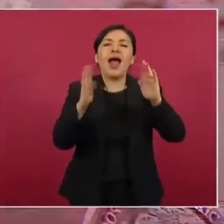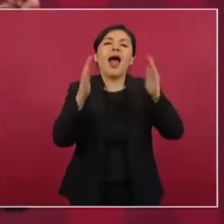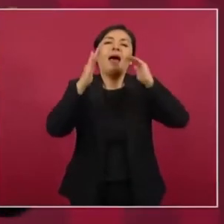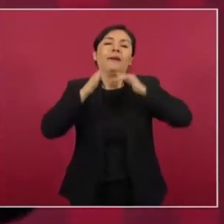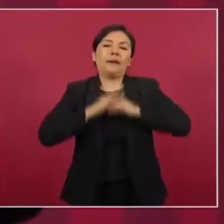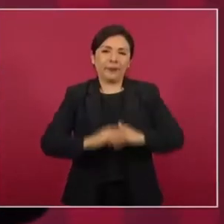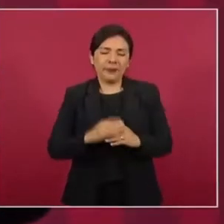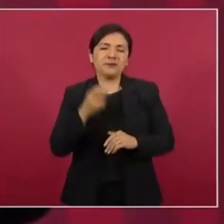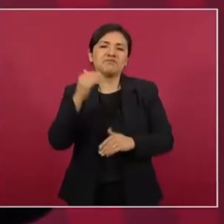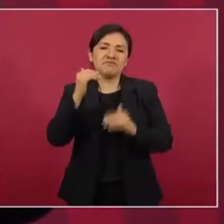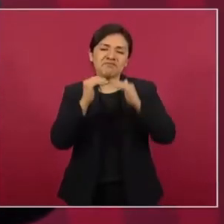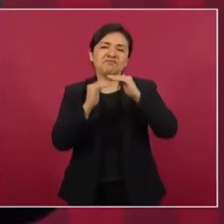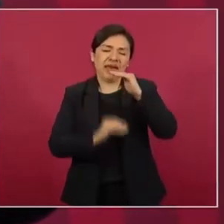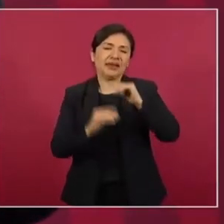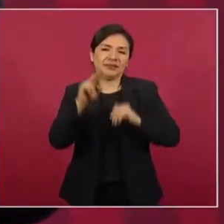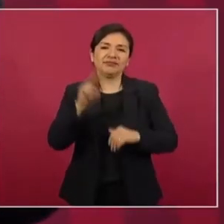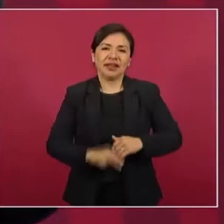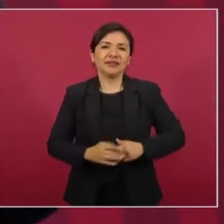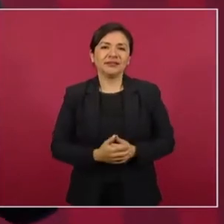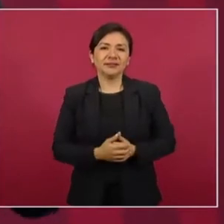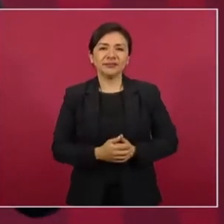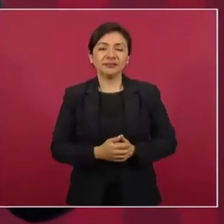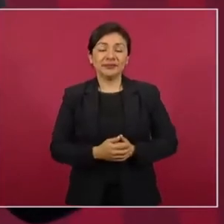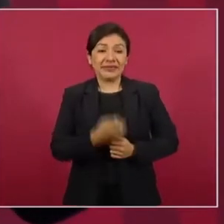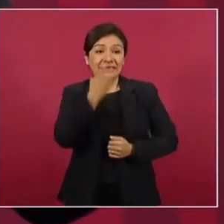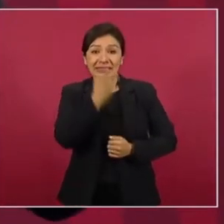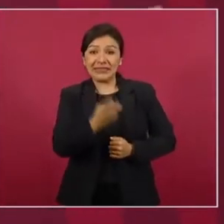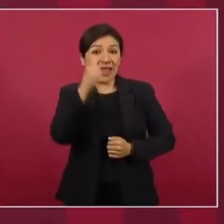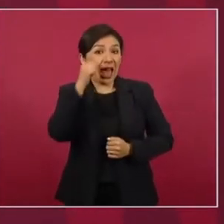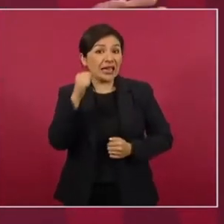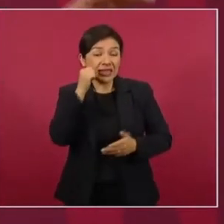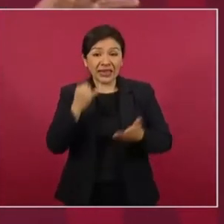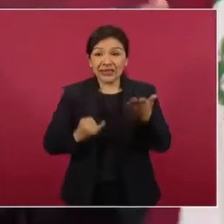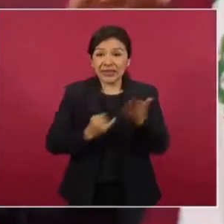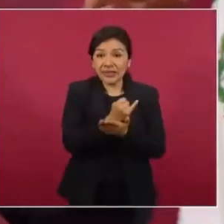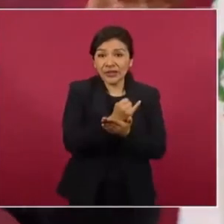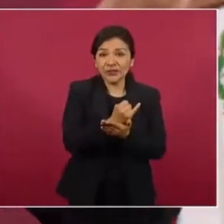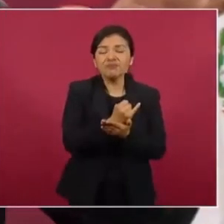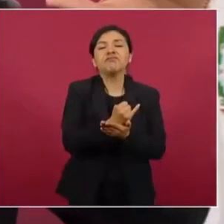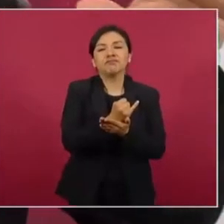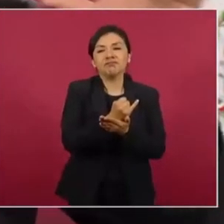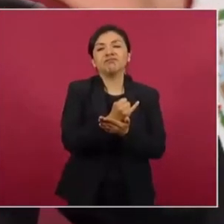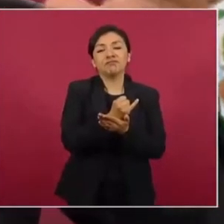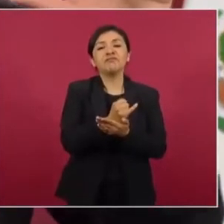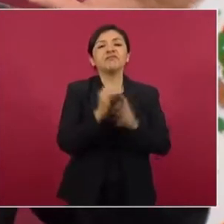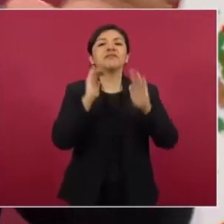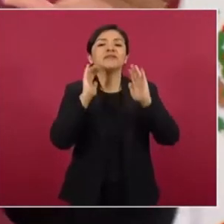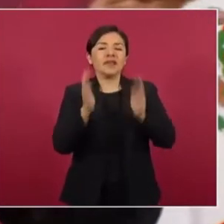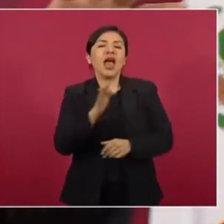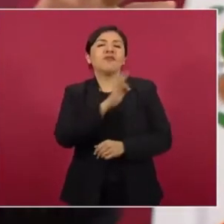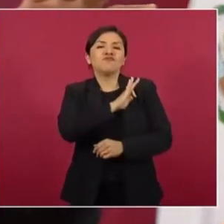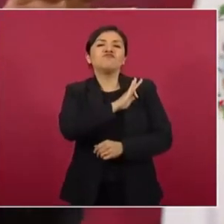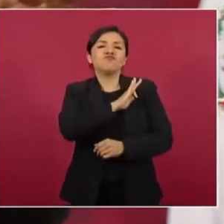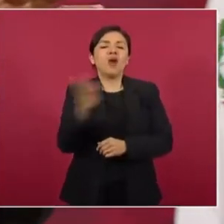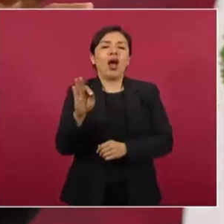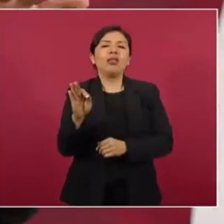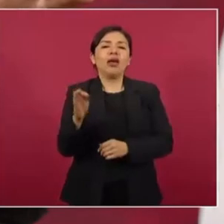Ya con lo de ayer podemos sacar adelante